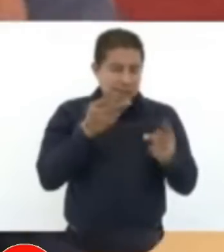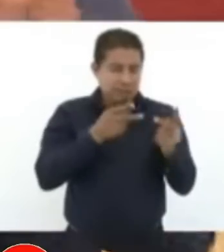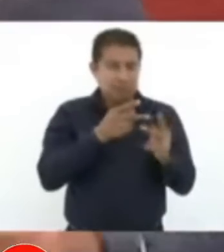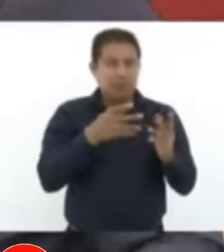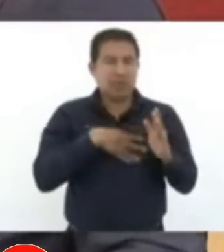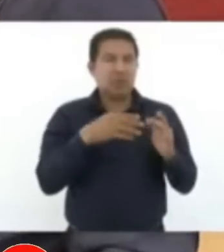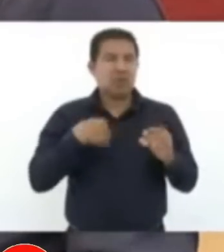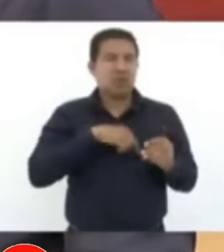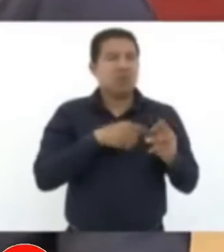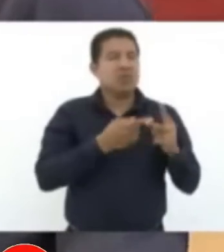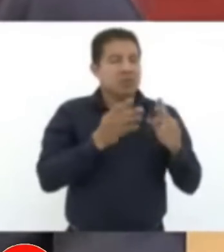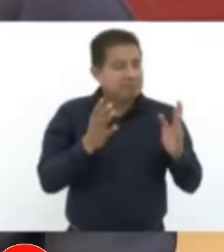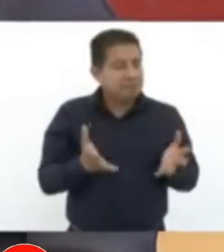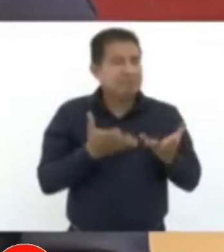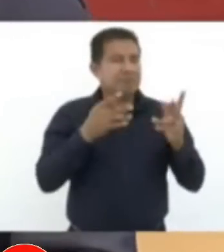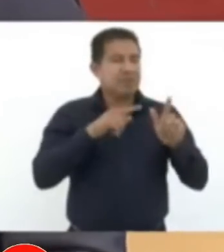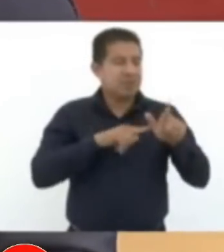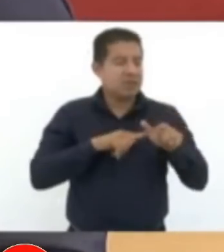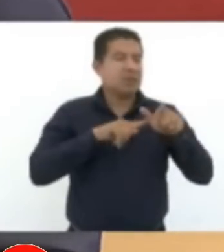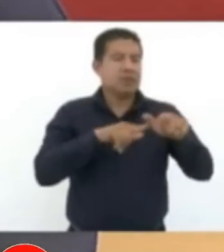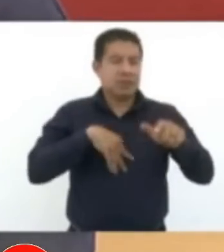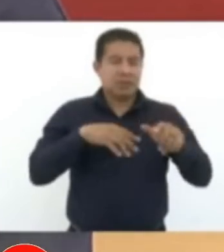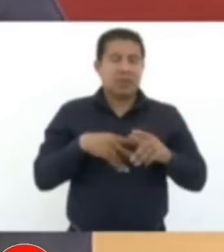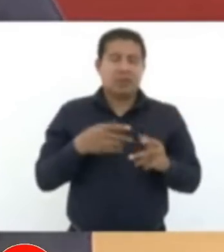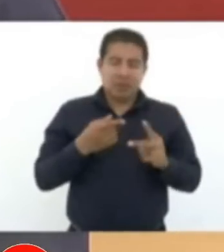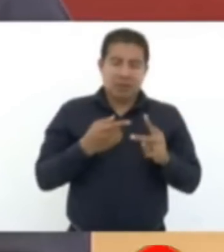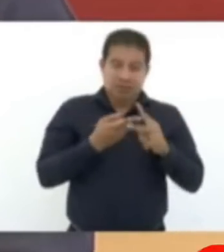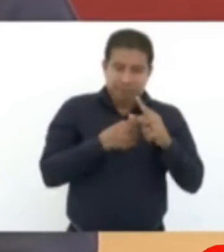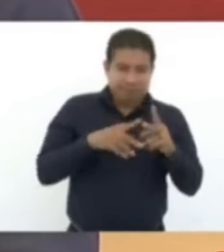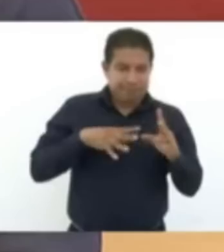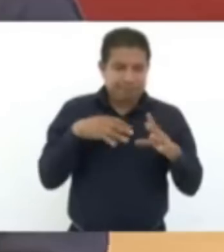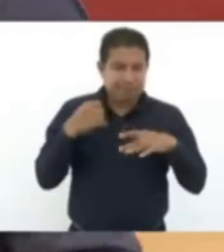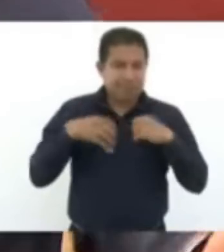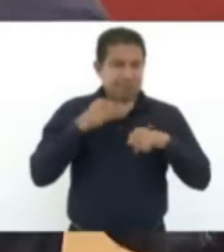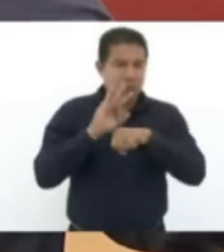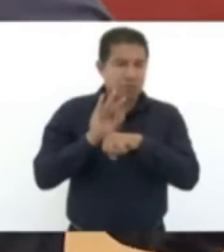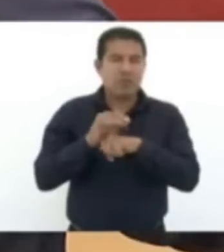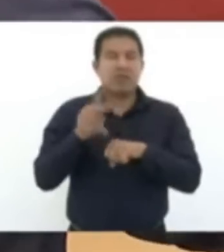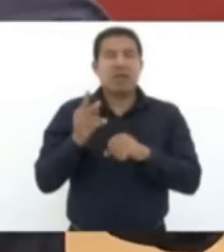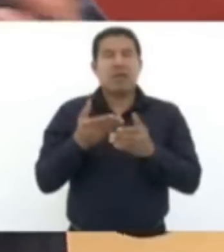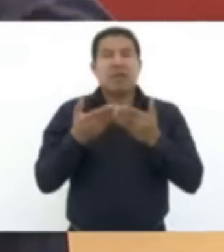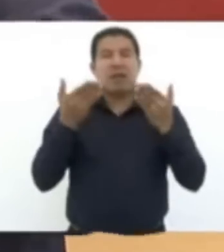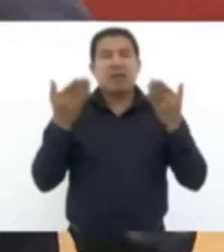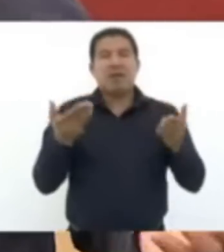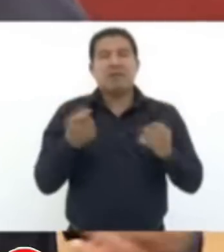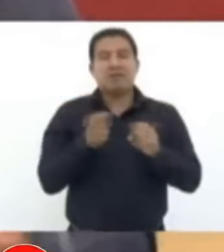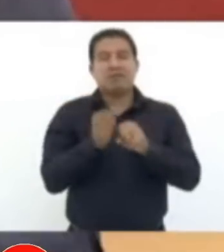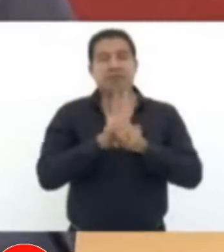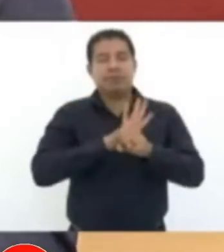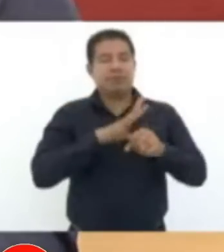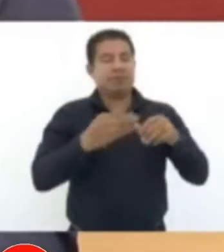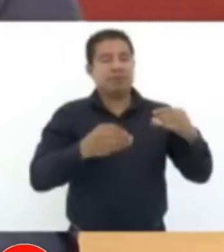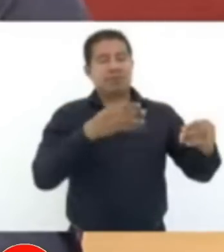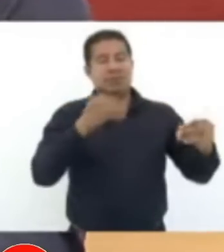en eso estábamos cuando nos llega la pandemia. Y eso nos hizo